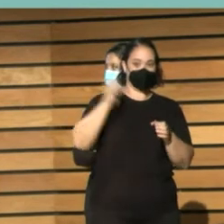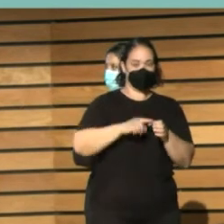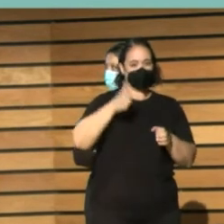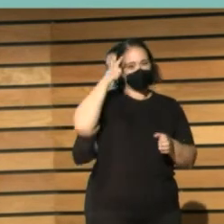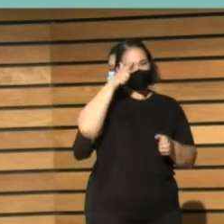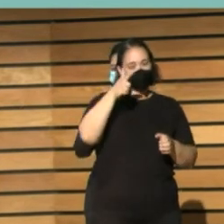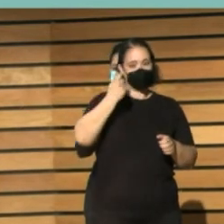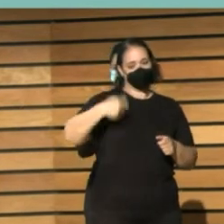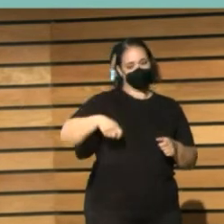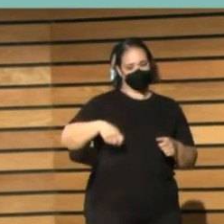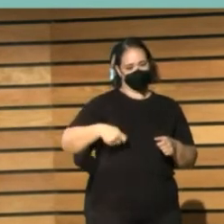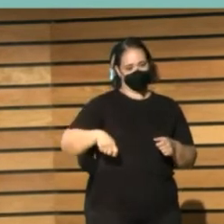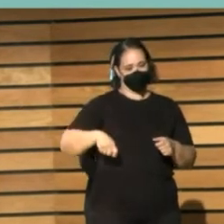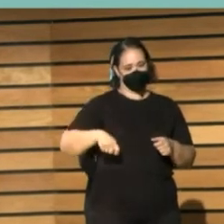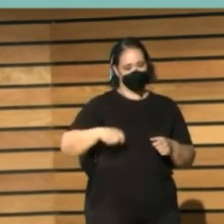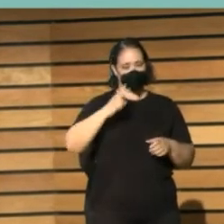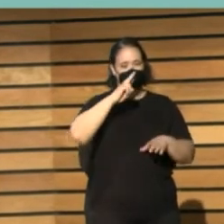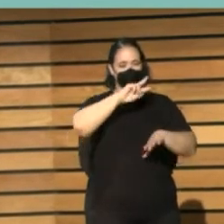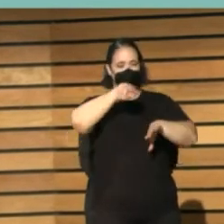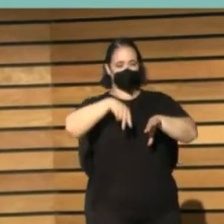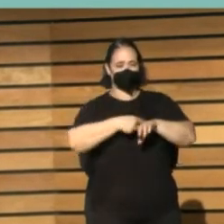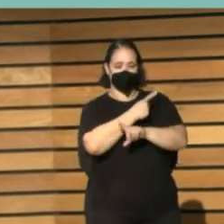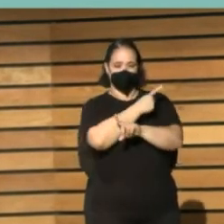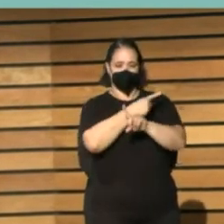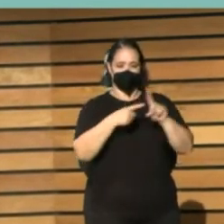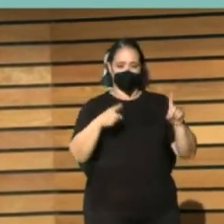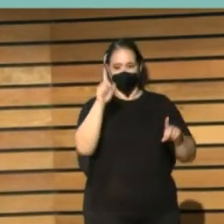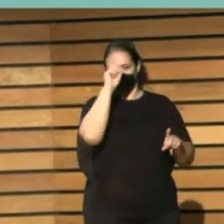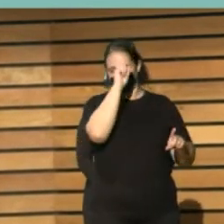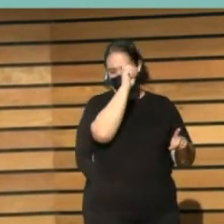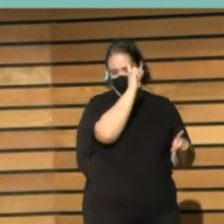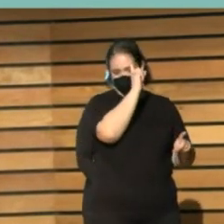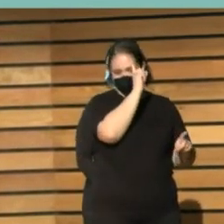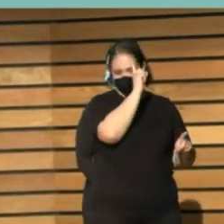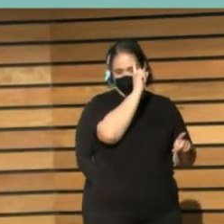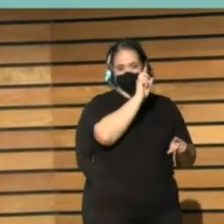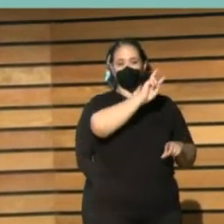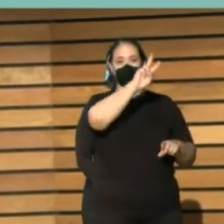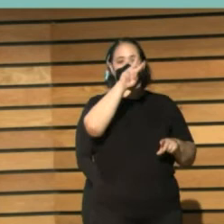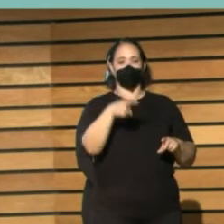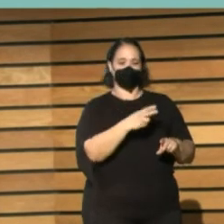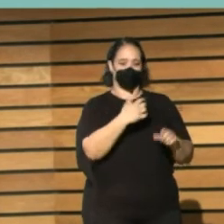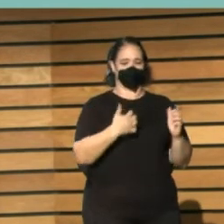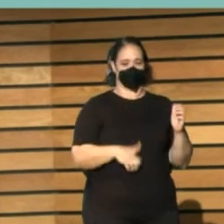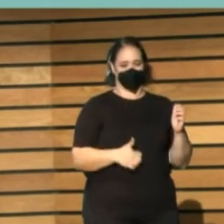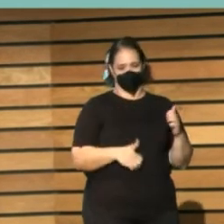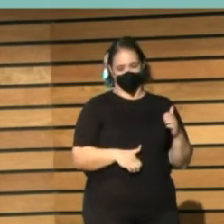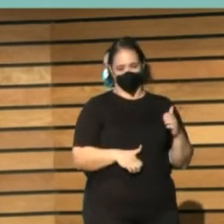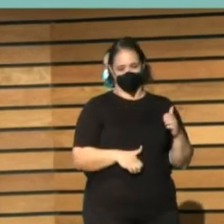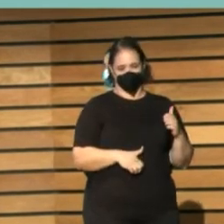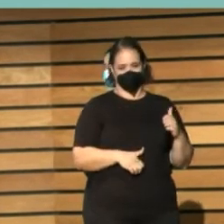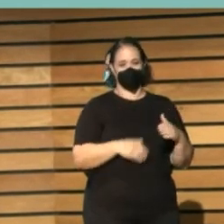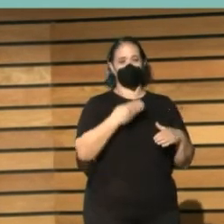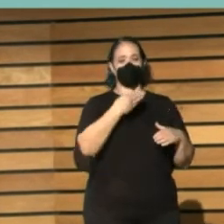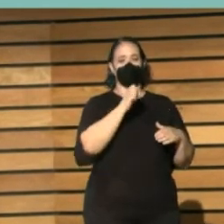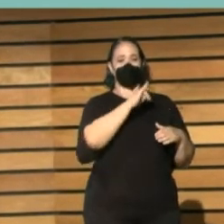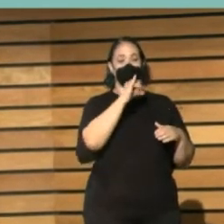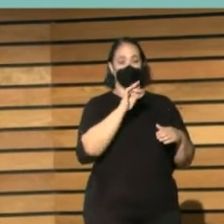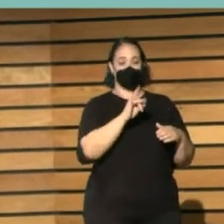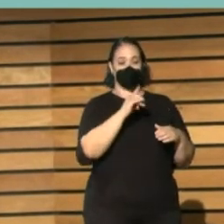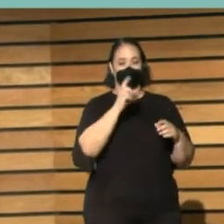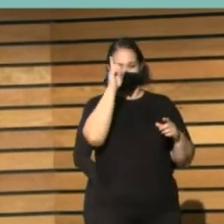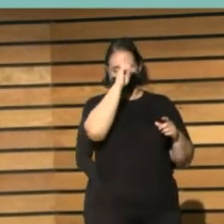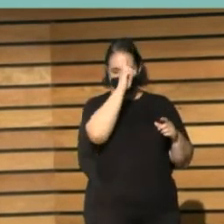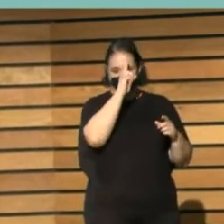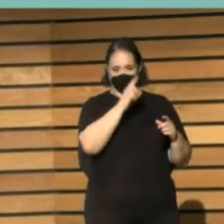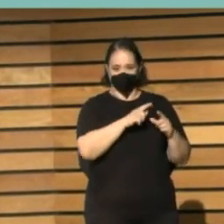entiendes estamos a dos horas y media de Madrid y a dos horas de Sevilla de Badajoz a Madrid se tarda